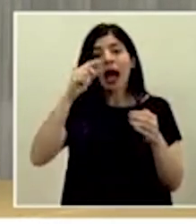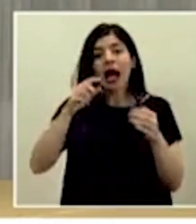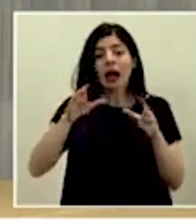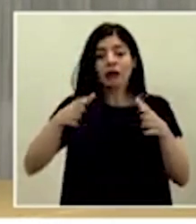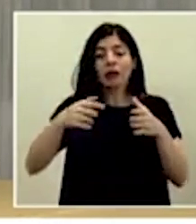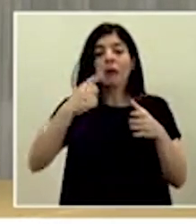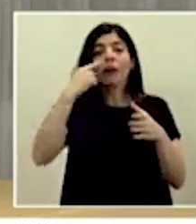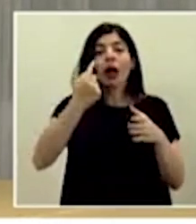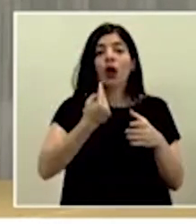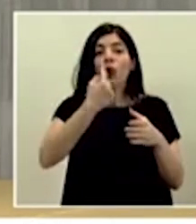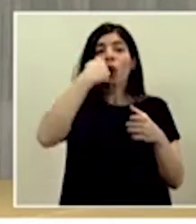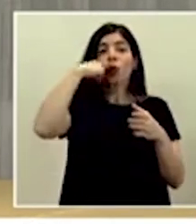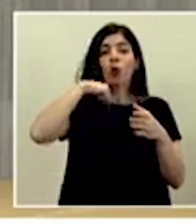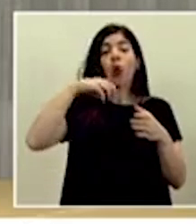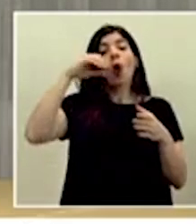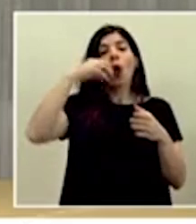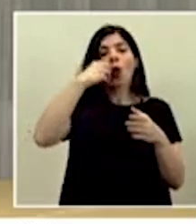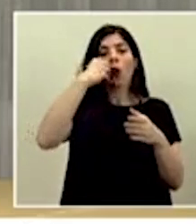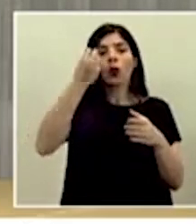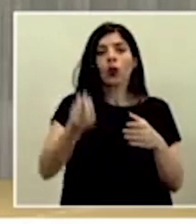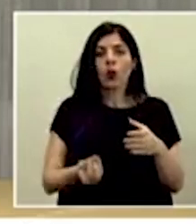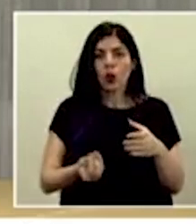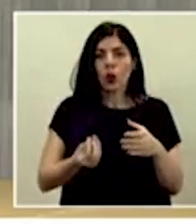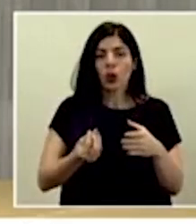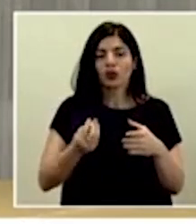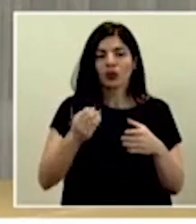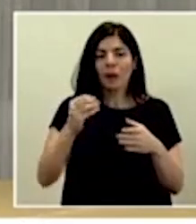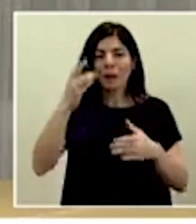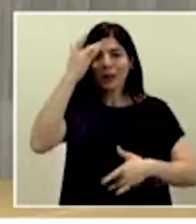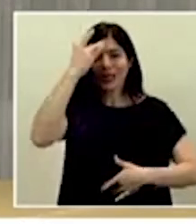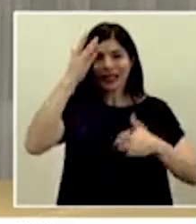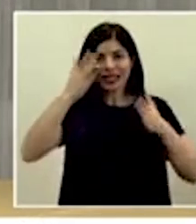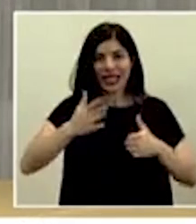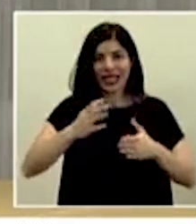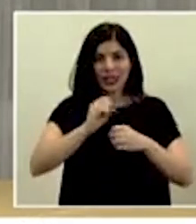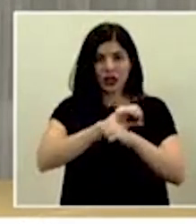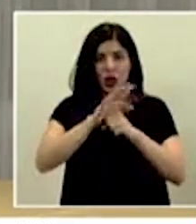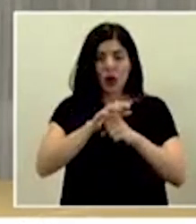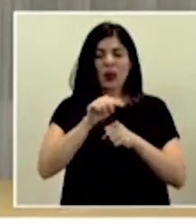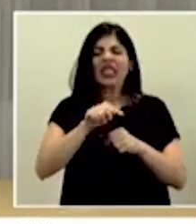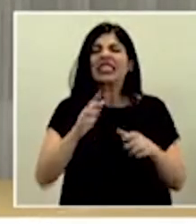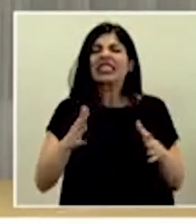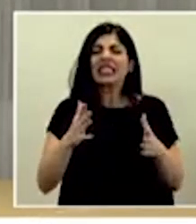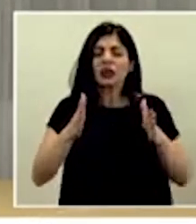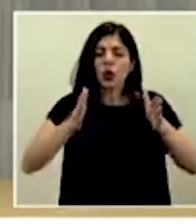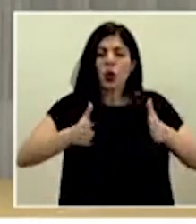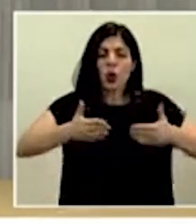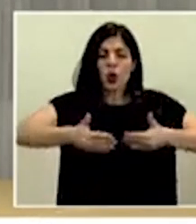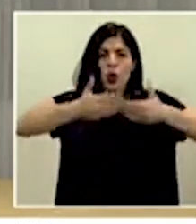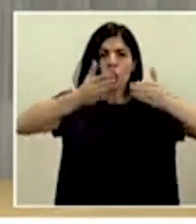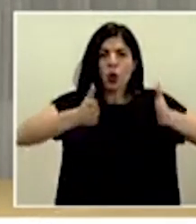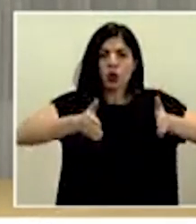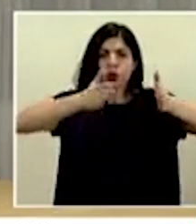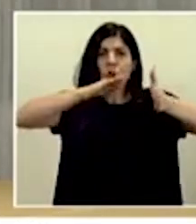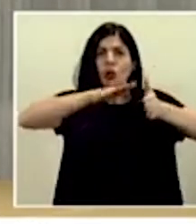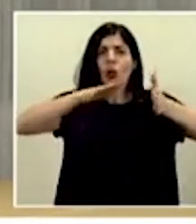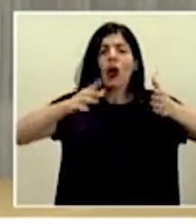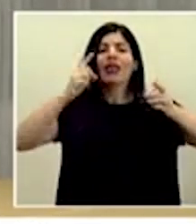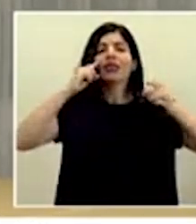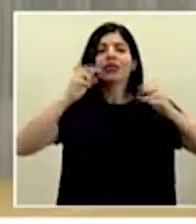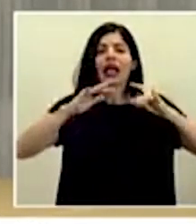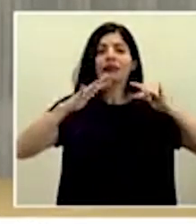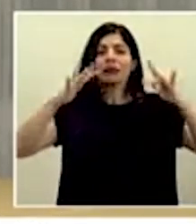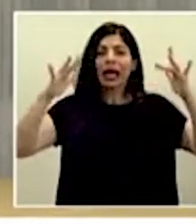o extubar pacientes COVID-19. Estas cápsulas son unos cubos transparentes que se colocan